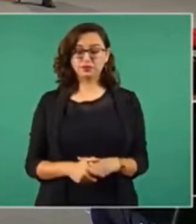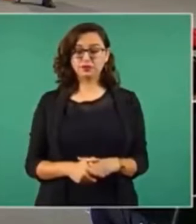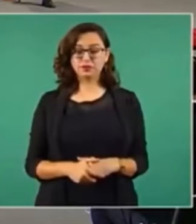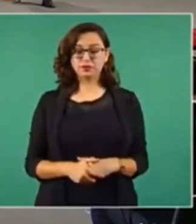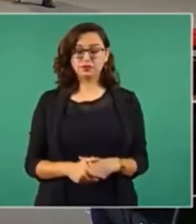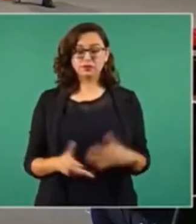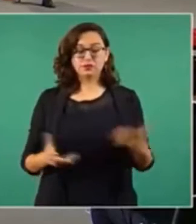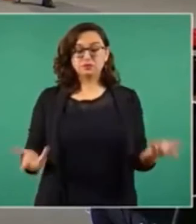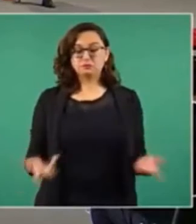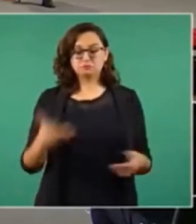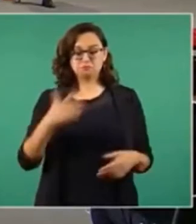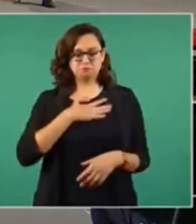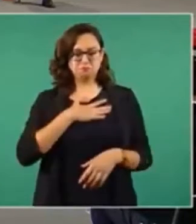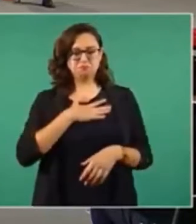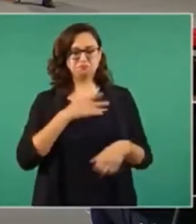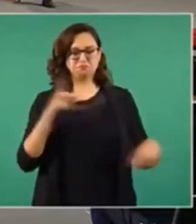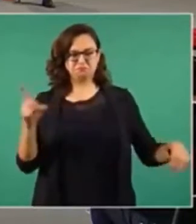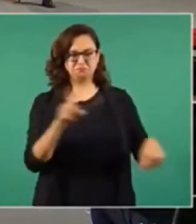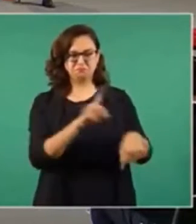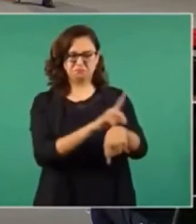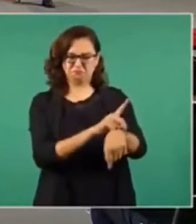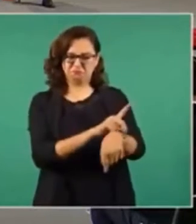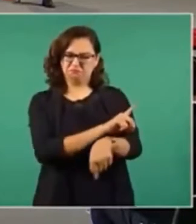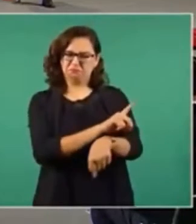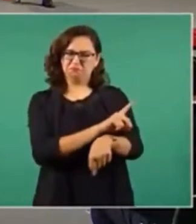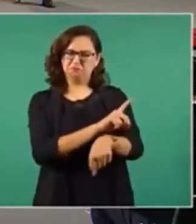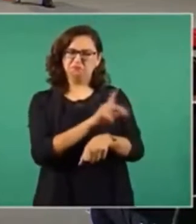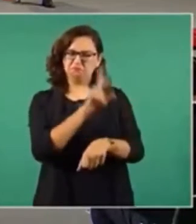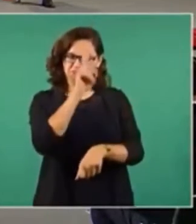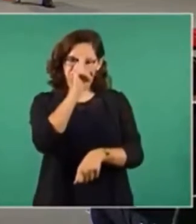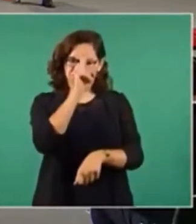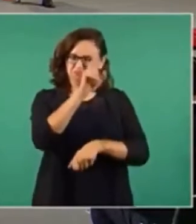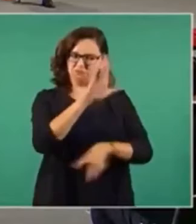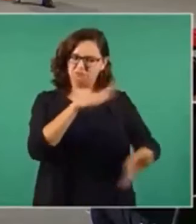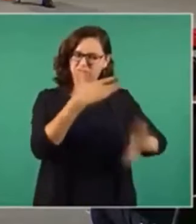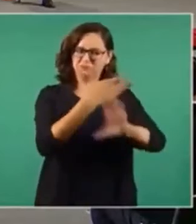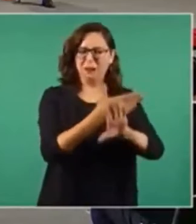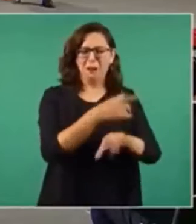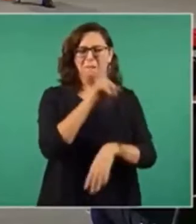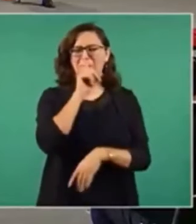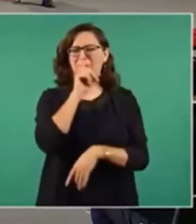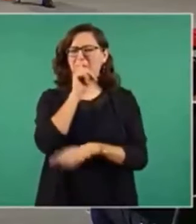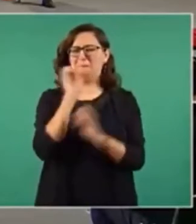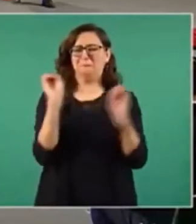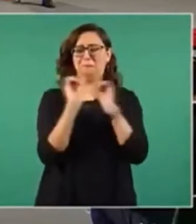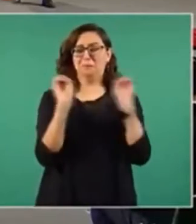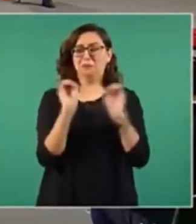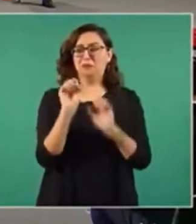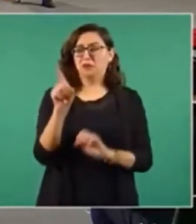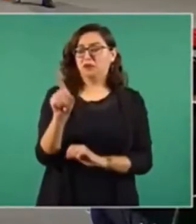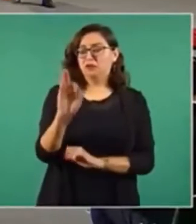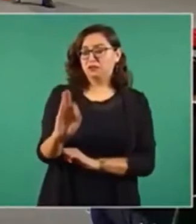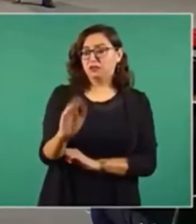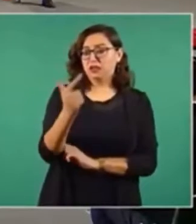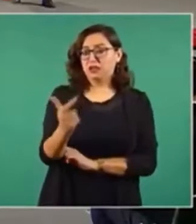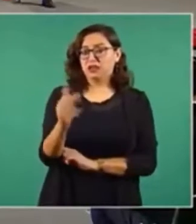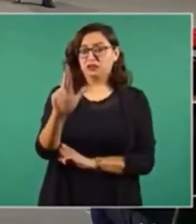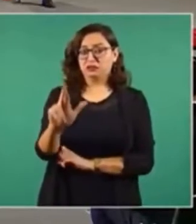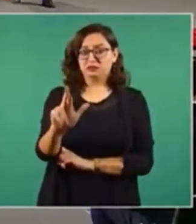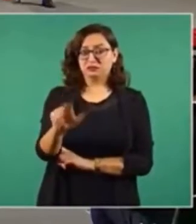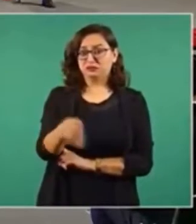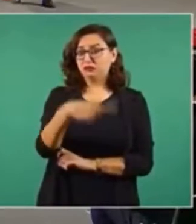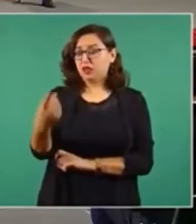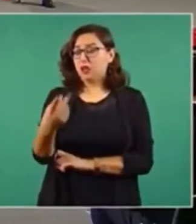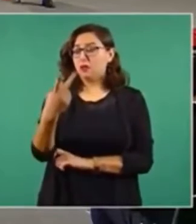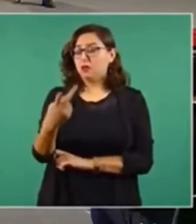No es mi fuerte la venganza. Si la fiscalía y el Poder Judicial lo acusan de corrupción y es inocente.